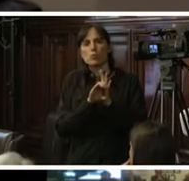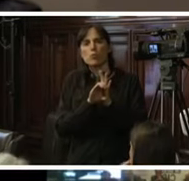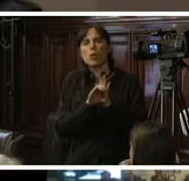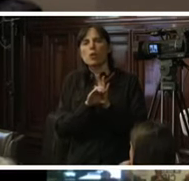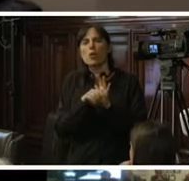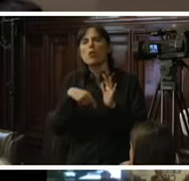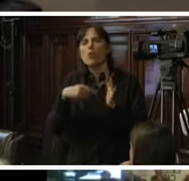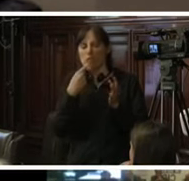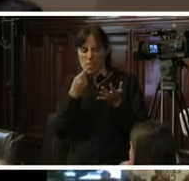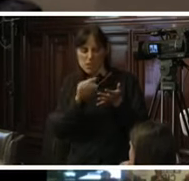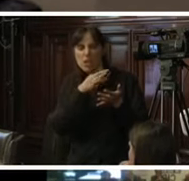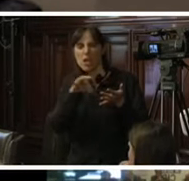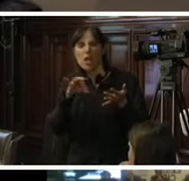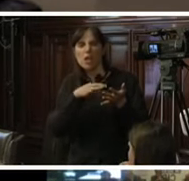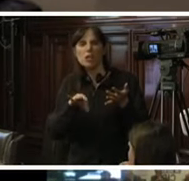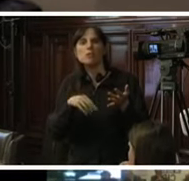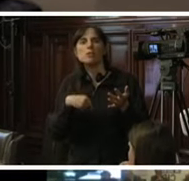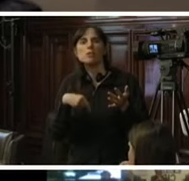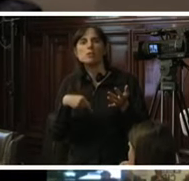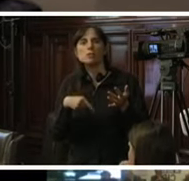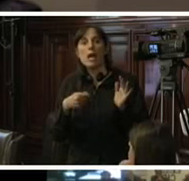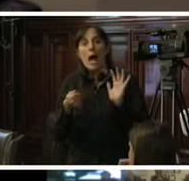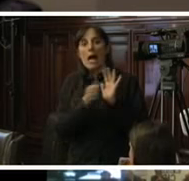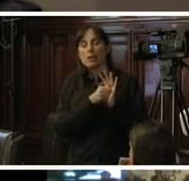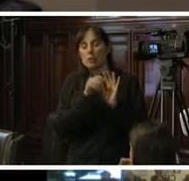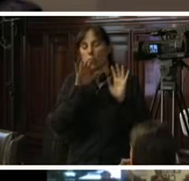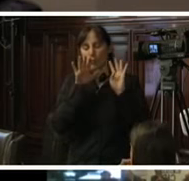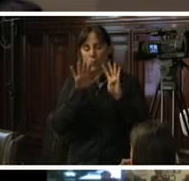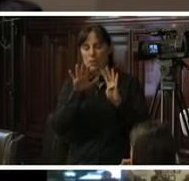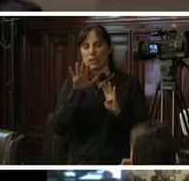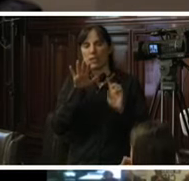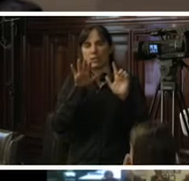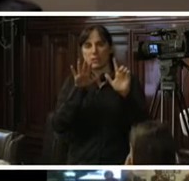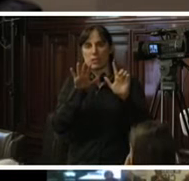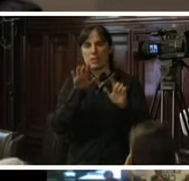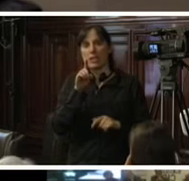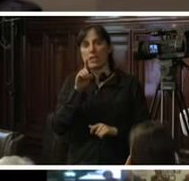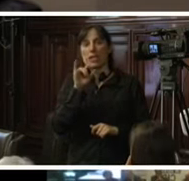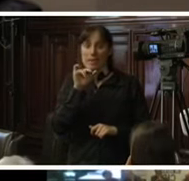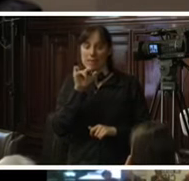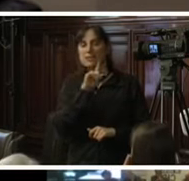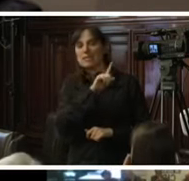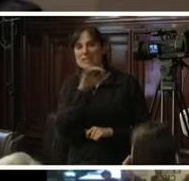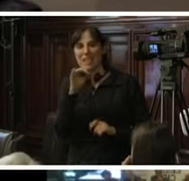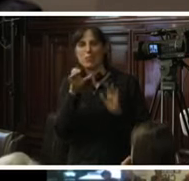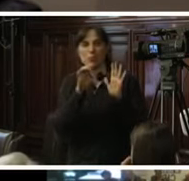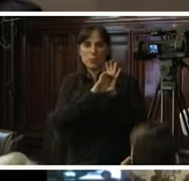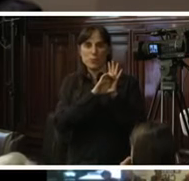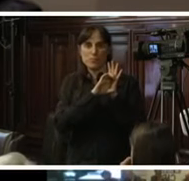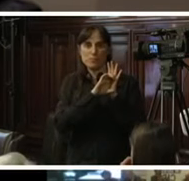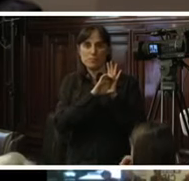Y sobre todo está en los artículos 99 y 100 de la Constitución. y también